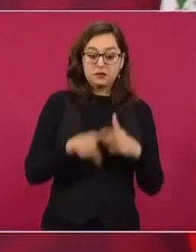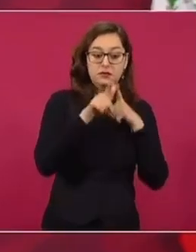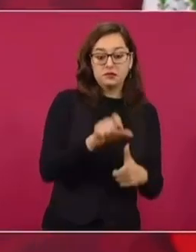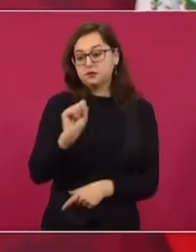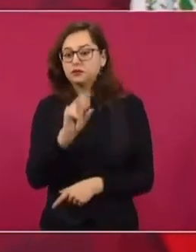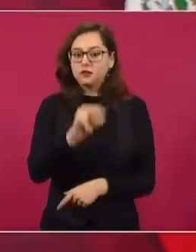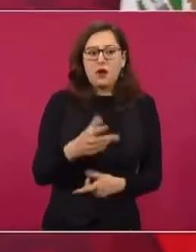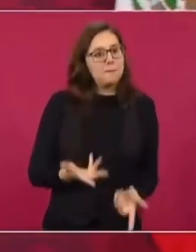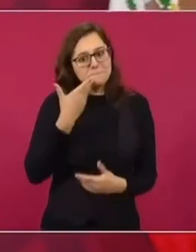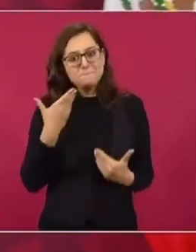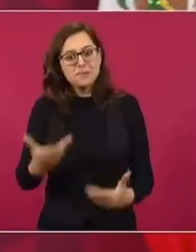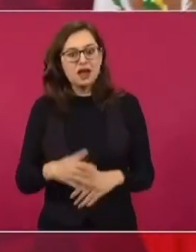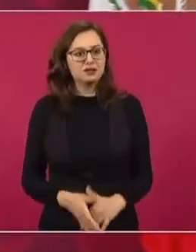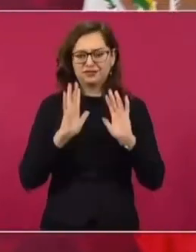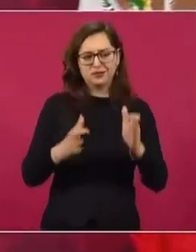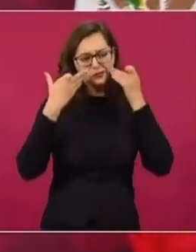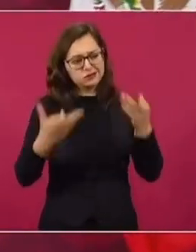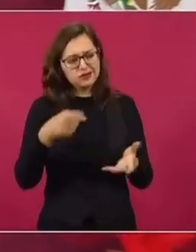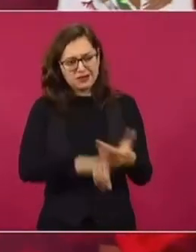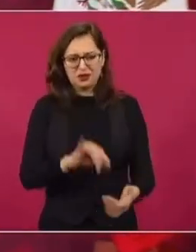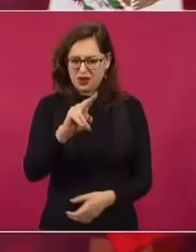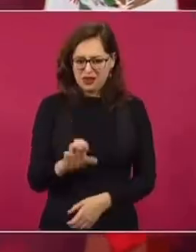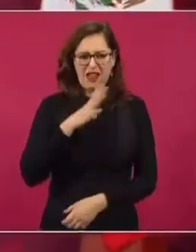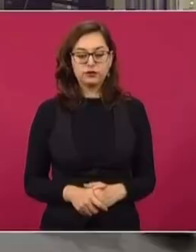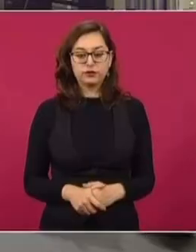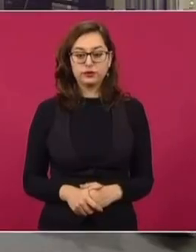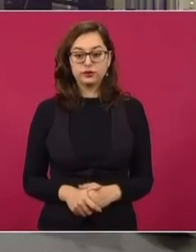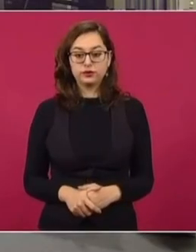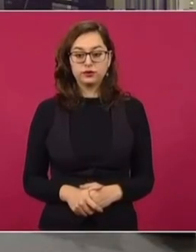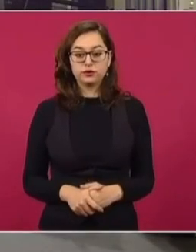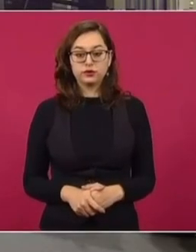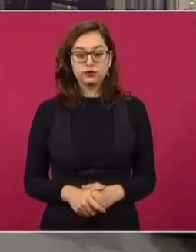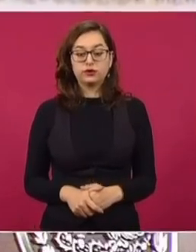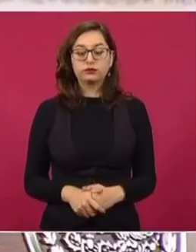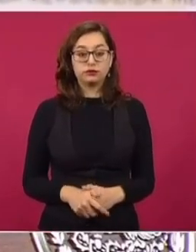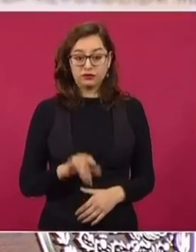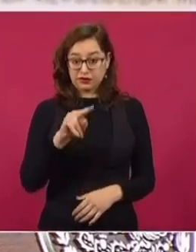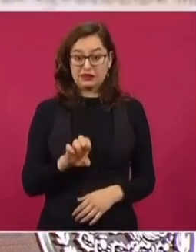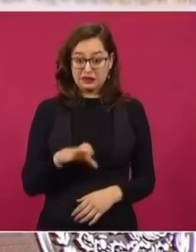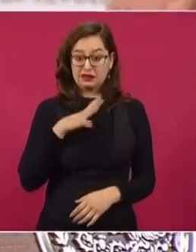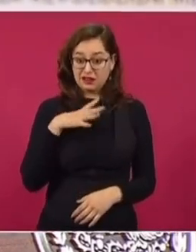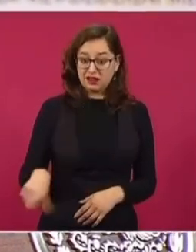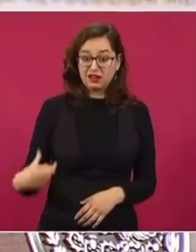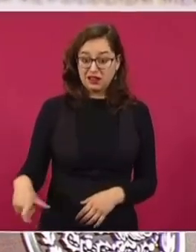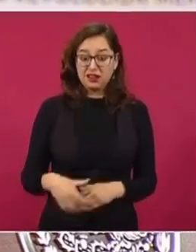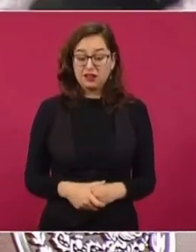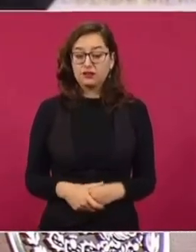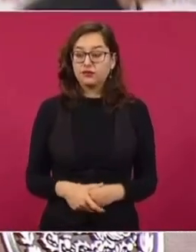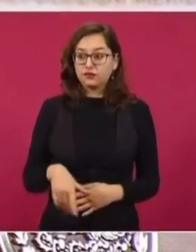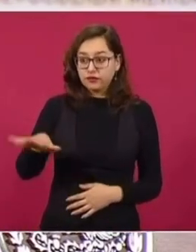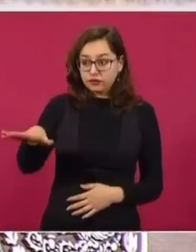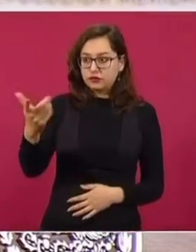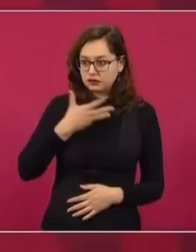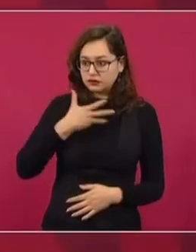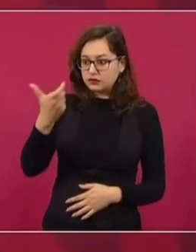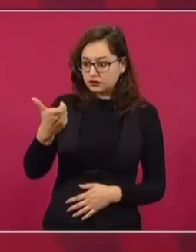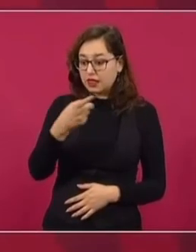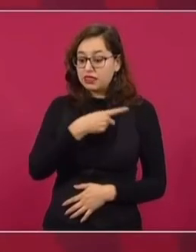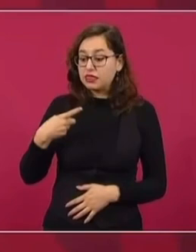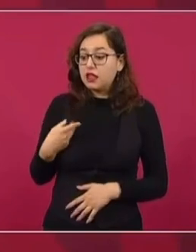que sí tienen recursos para llevar a cabo esta consulta. Es que tienen recursos. Lo que hicimos fue decirles, háganle así,